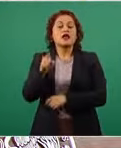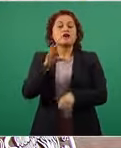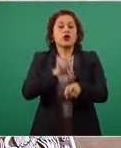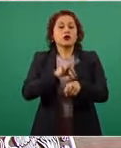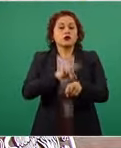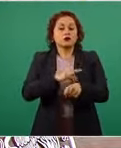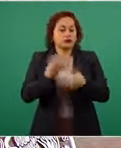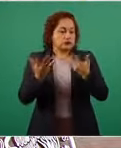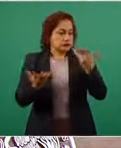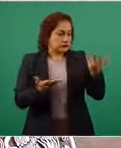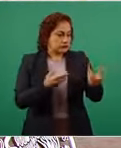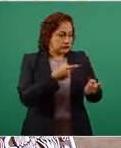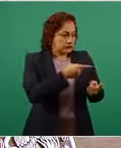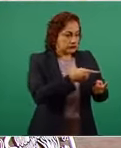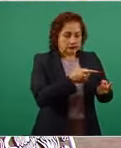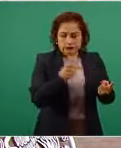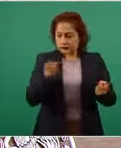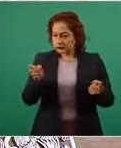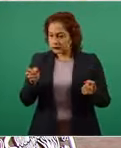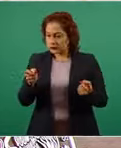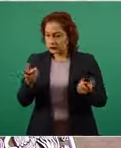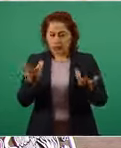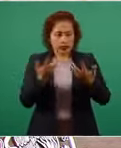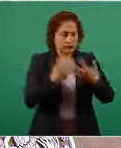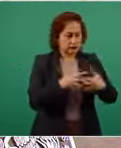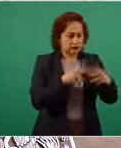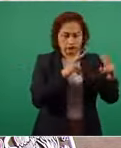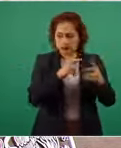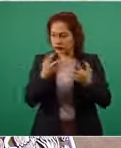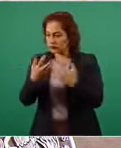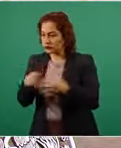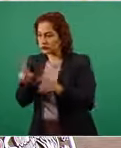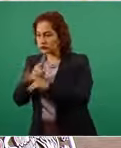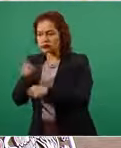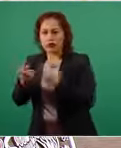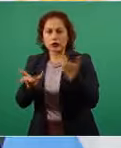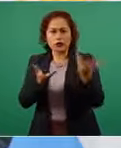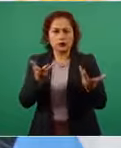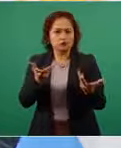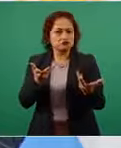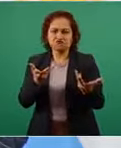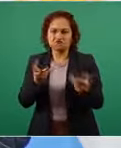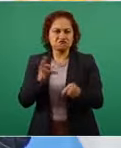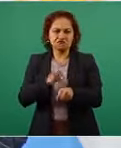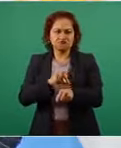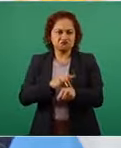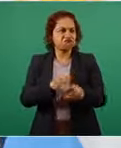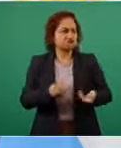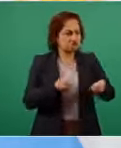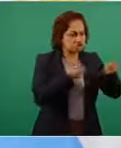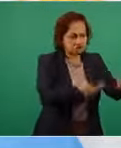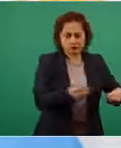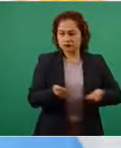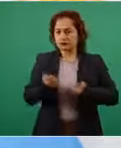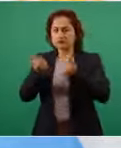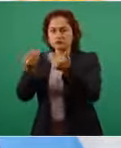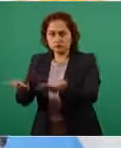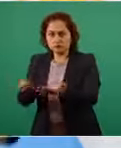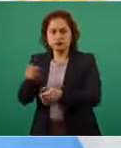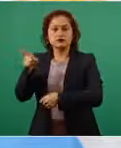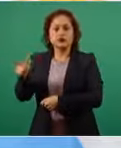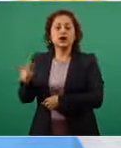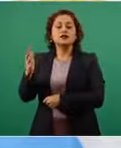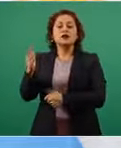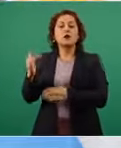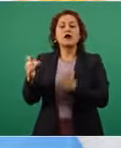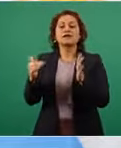porque todos lo tuvieron después lamentablemente la pandemia se llevó 50 mil vidas de argentinos de